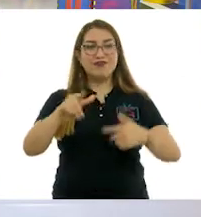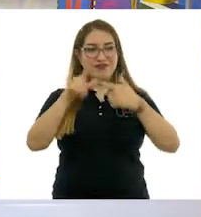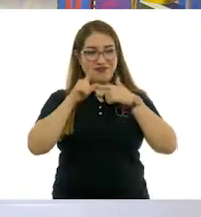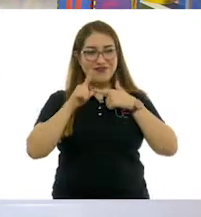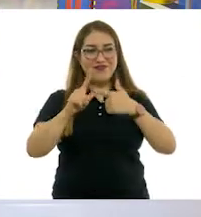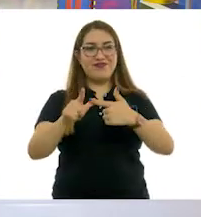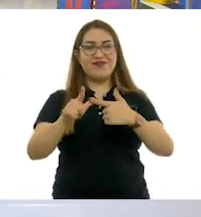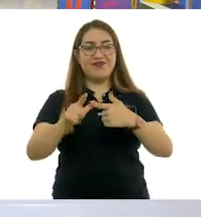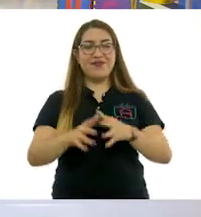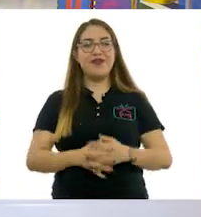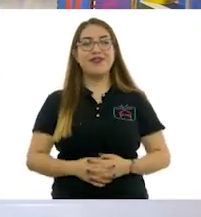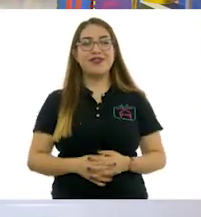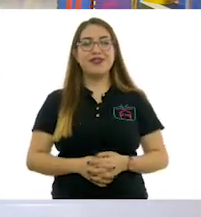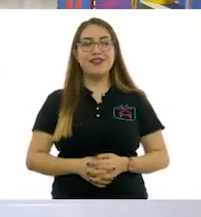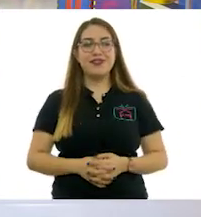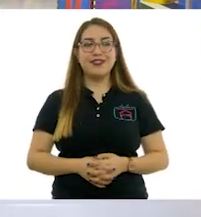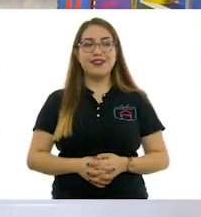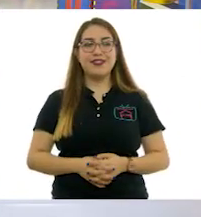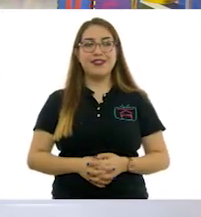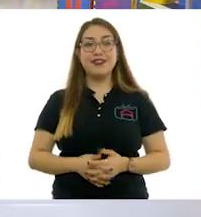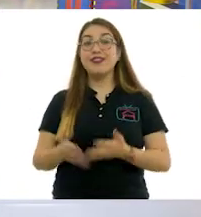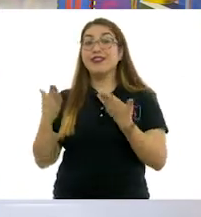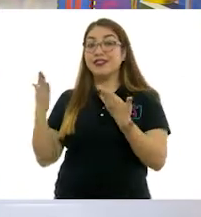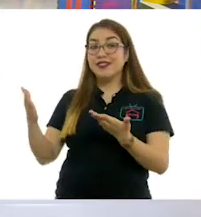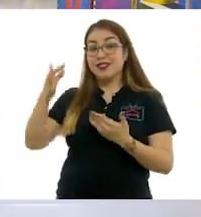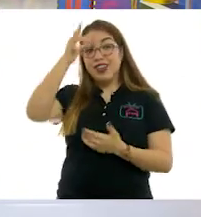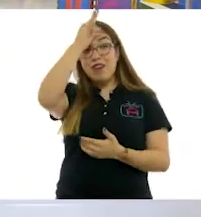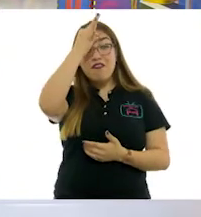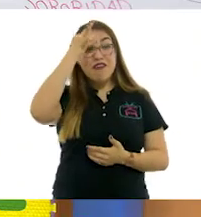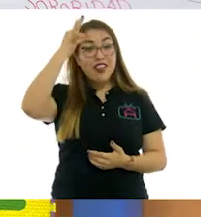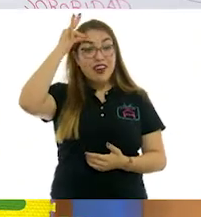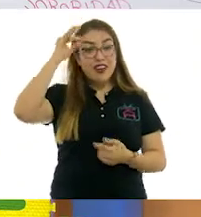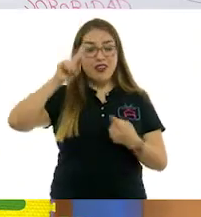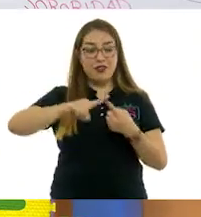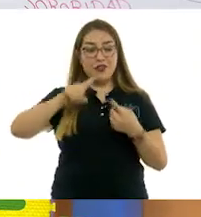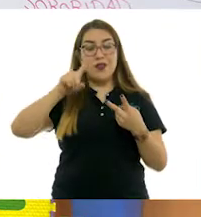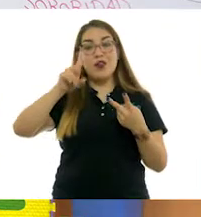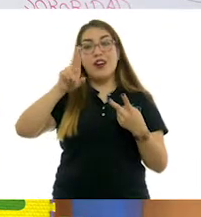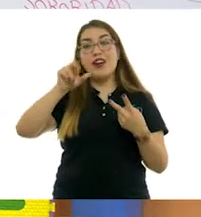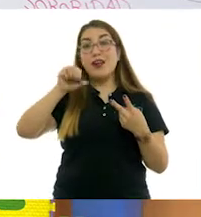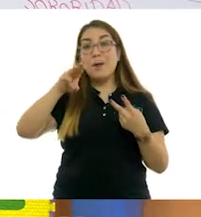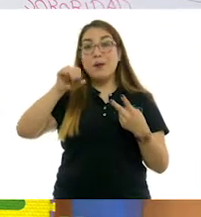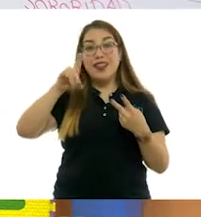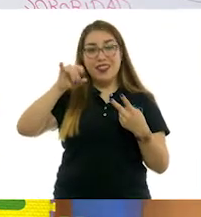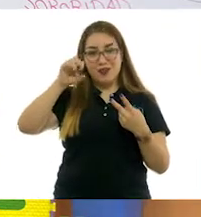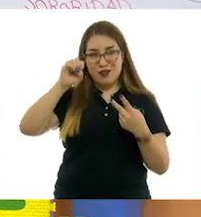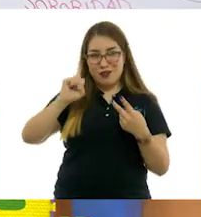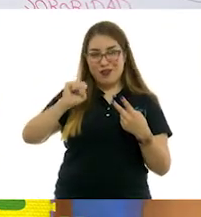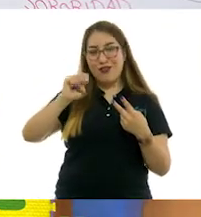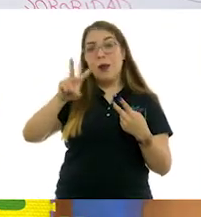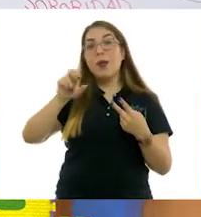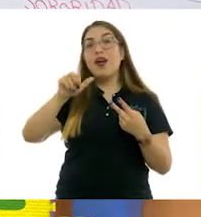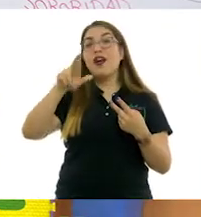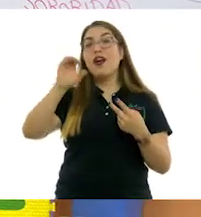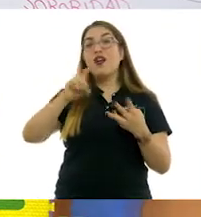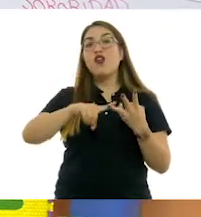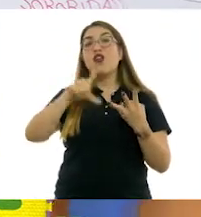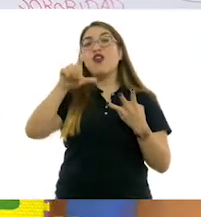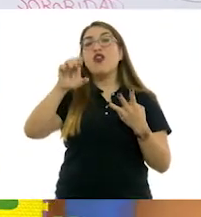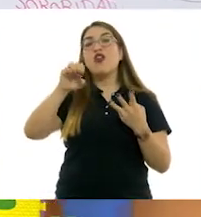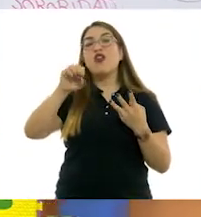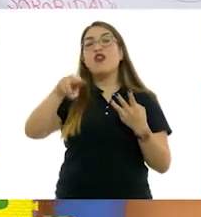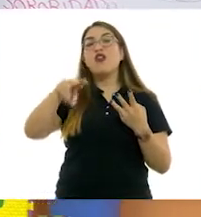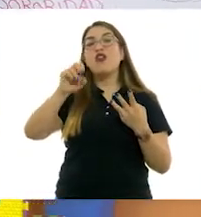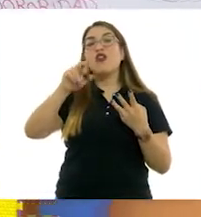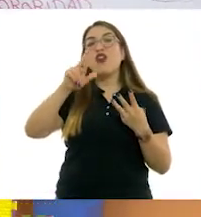sí vamos a ver aquí lo que es Frida Kahlo, Arremedio Sparrow y Leonora Carrington. Sí, y bueno,